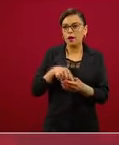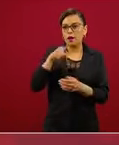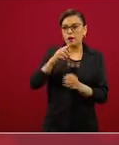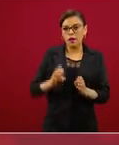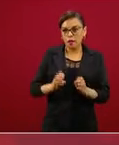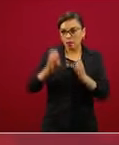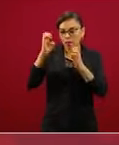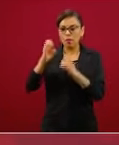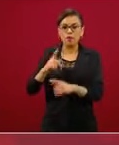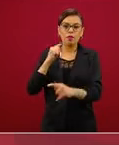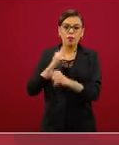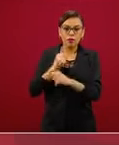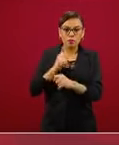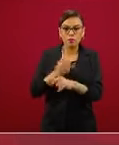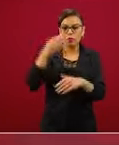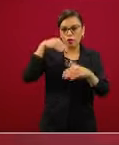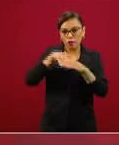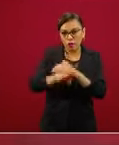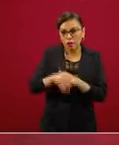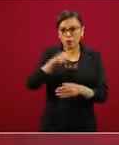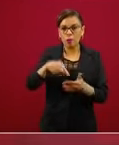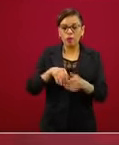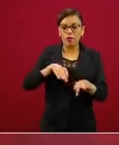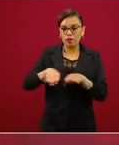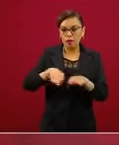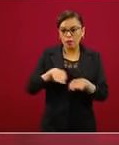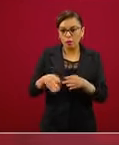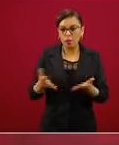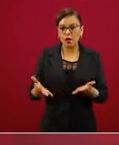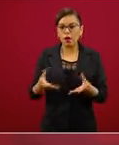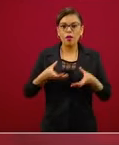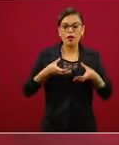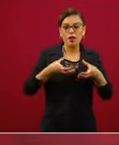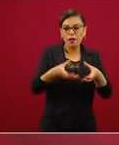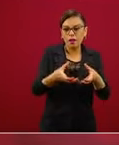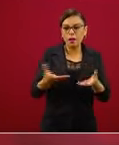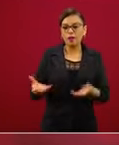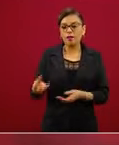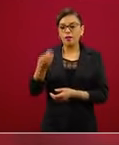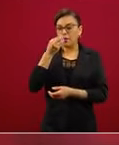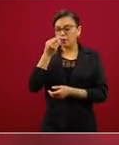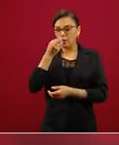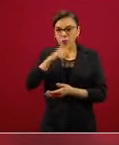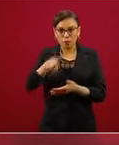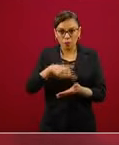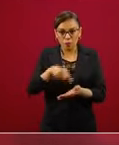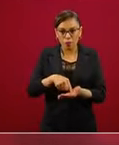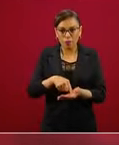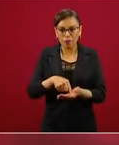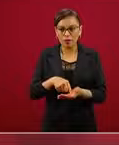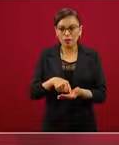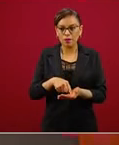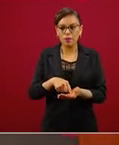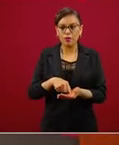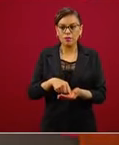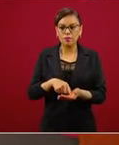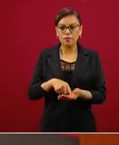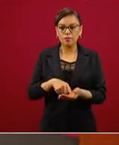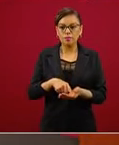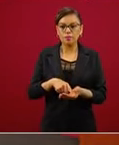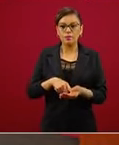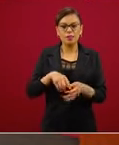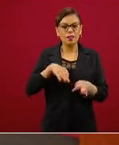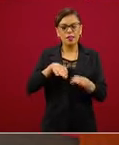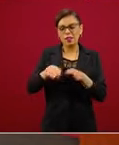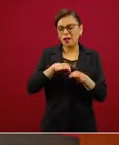transporte a los centros de trabajo, las áreas comunes, comedores, estaciones de trabajo.